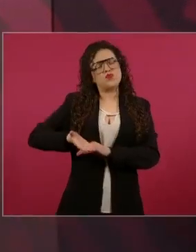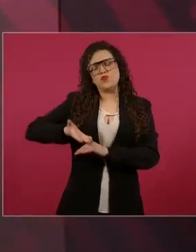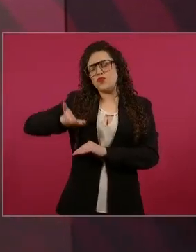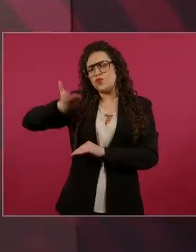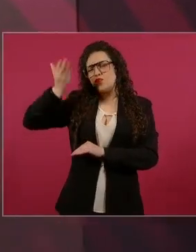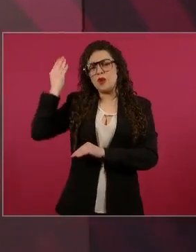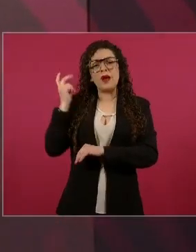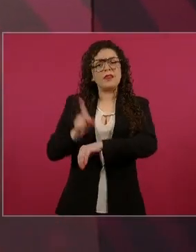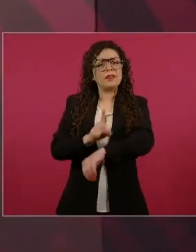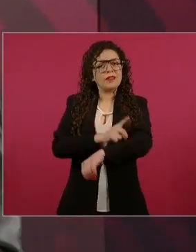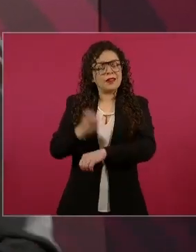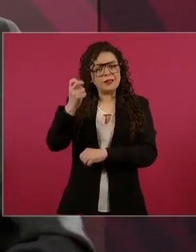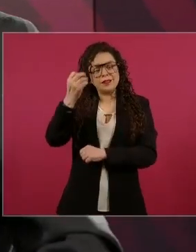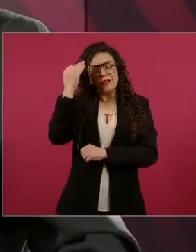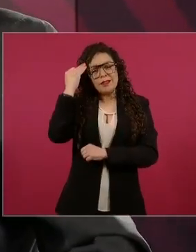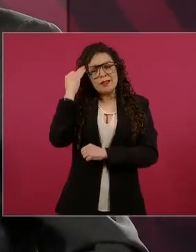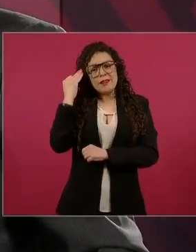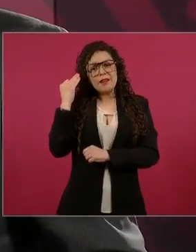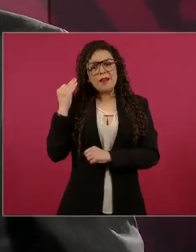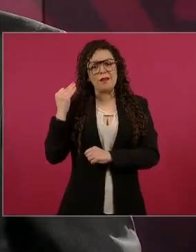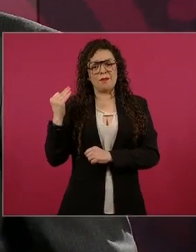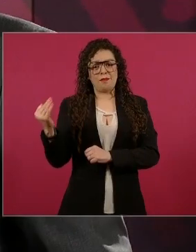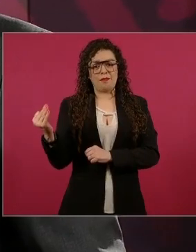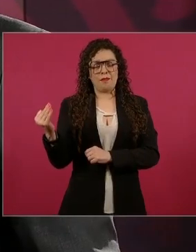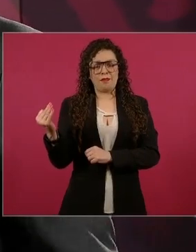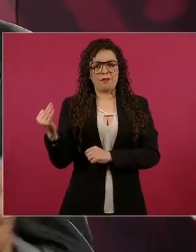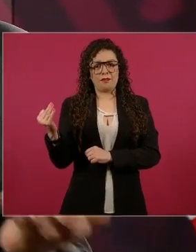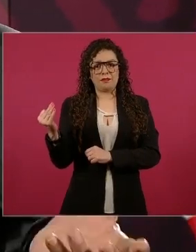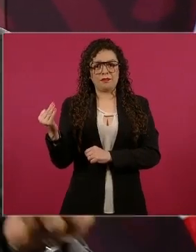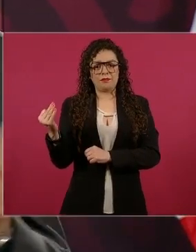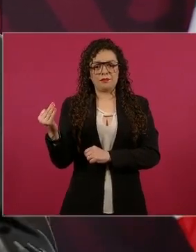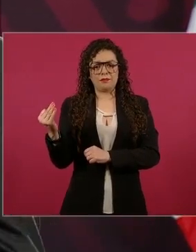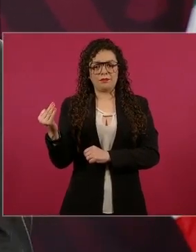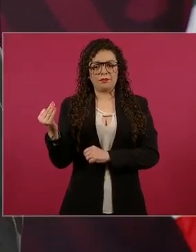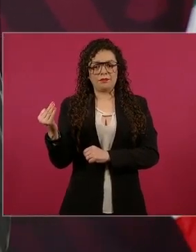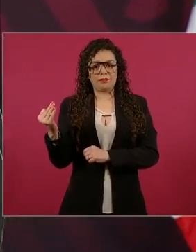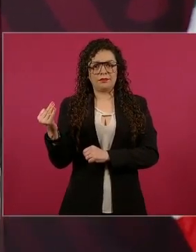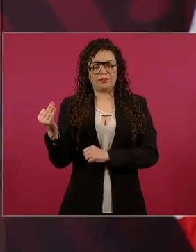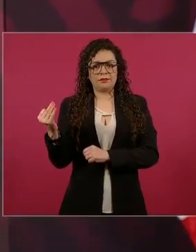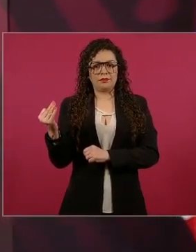religión y que actuemos